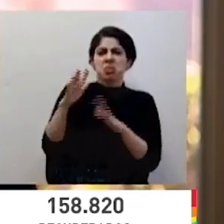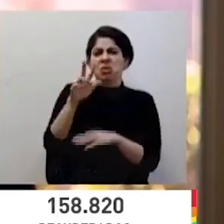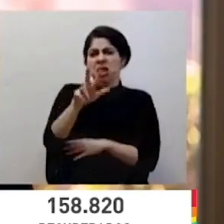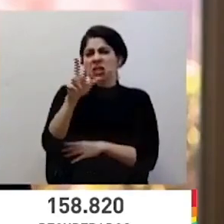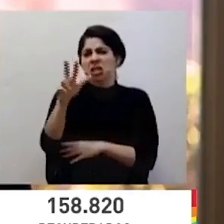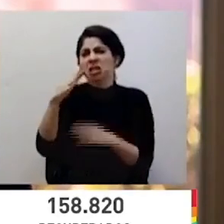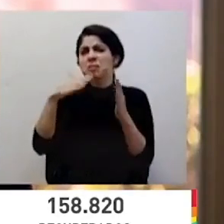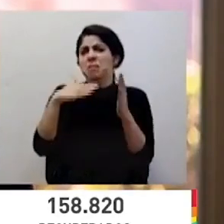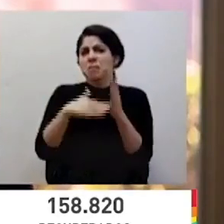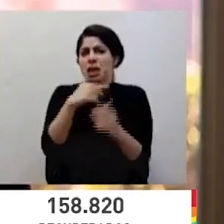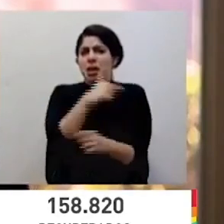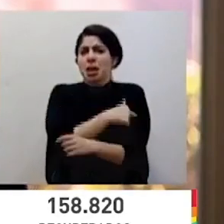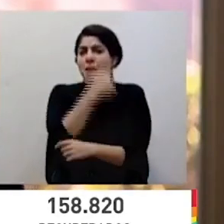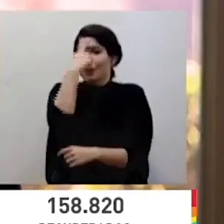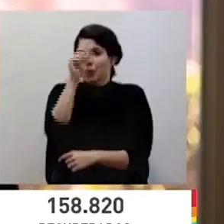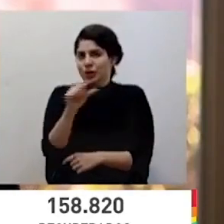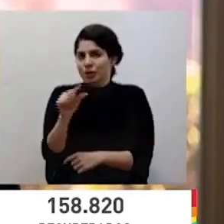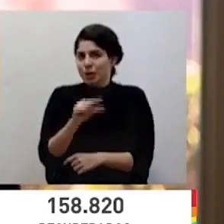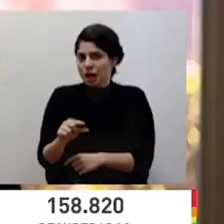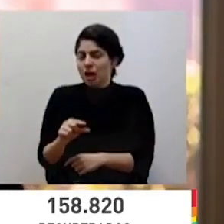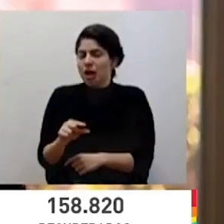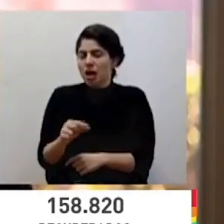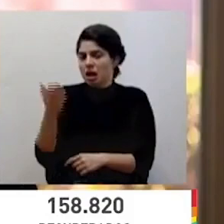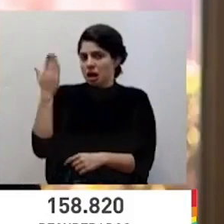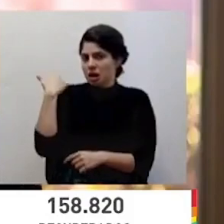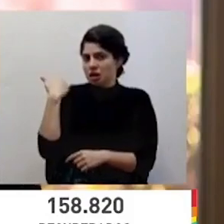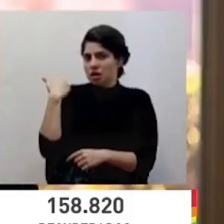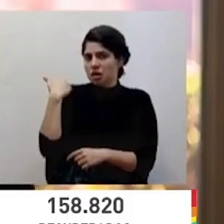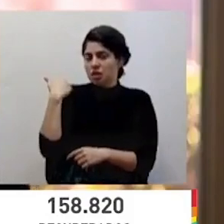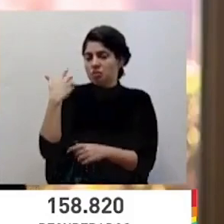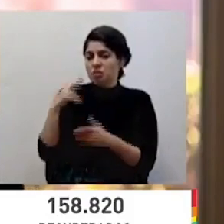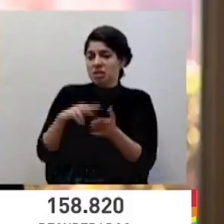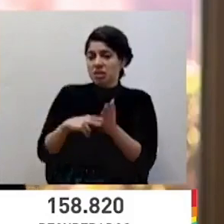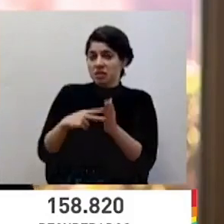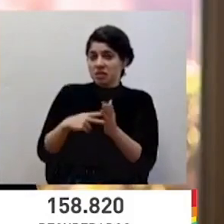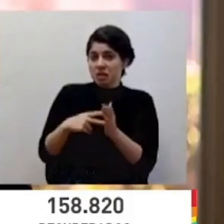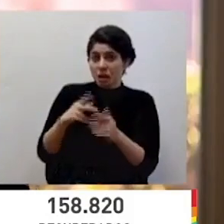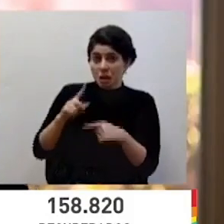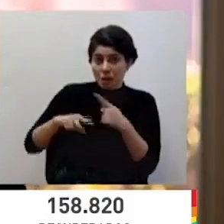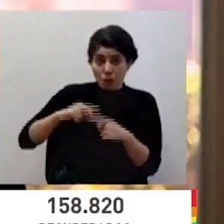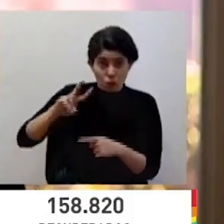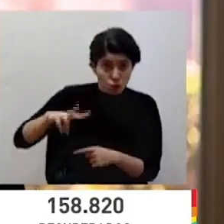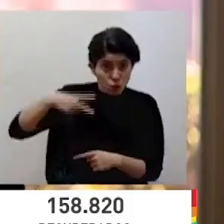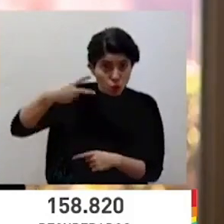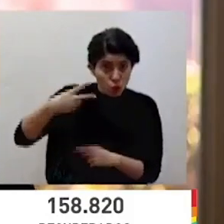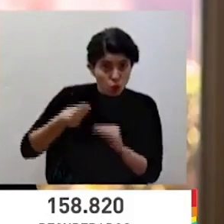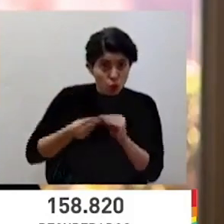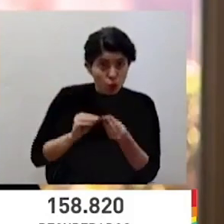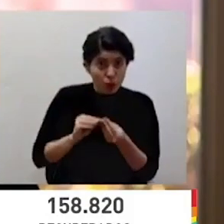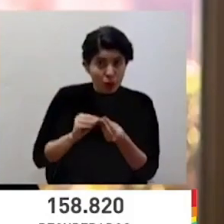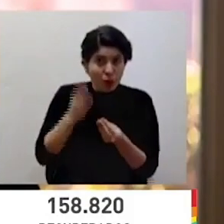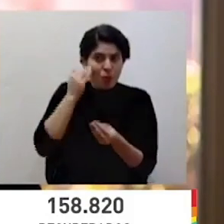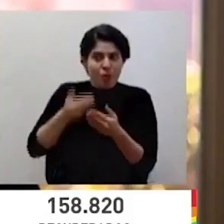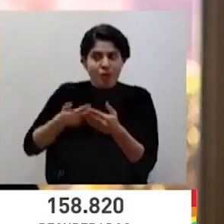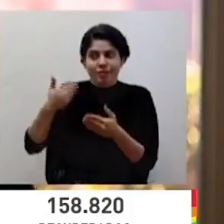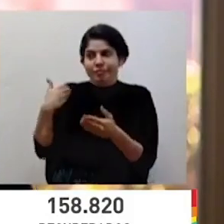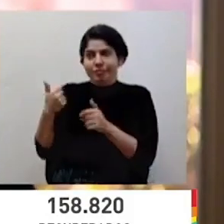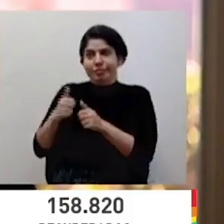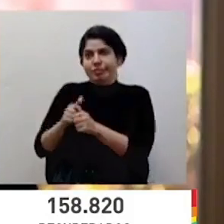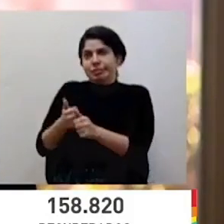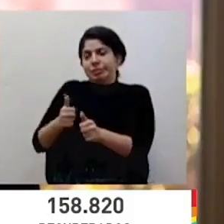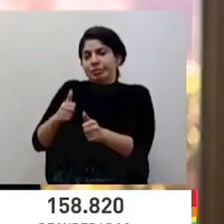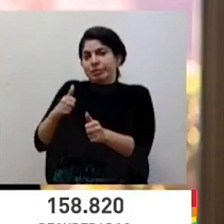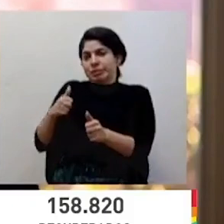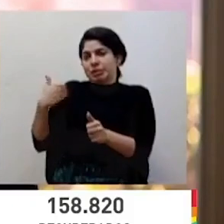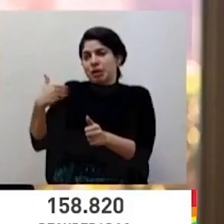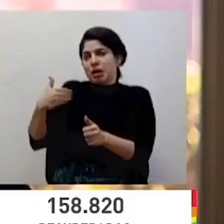mil dosis semanales? El estimado es que dupliquen esa cifra por el retraso que ha habido a lo largo